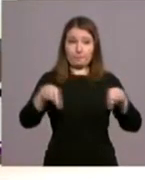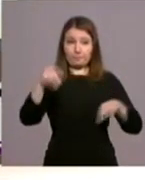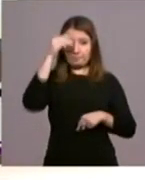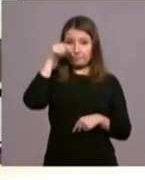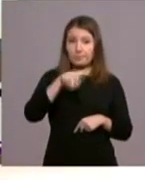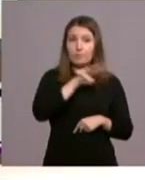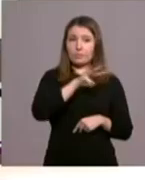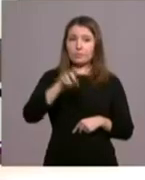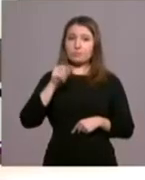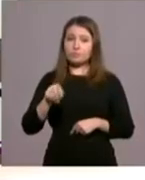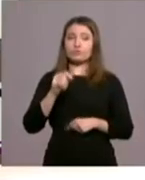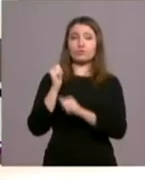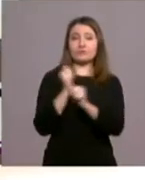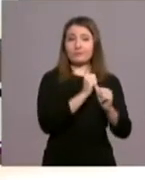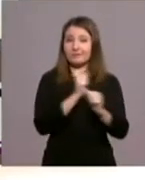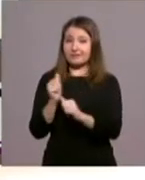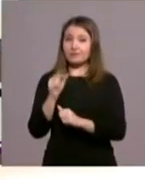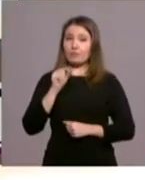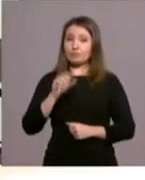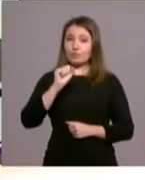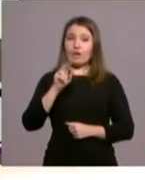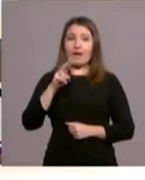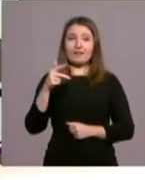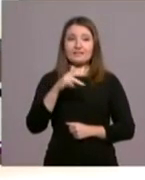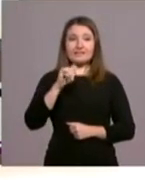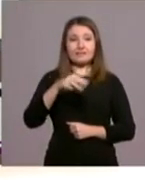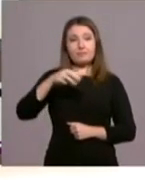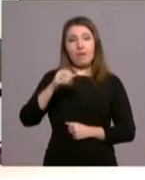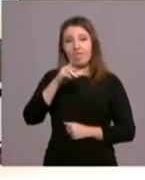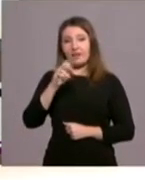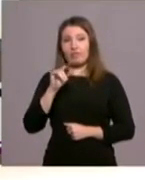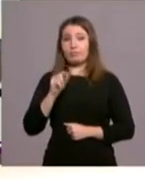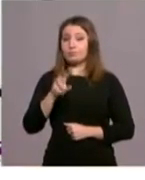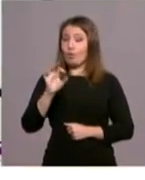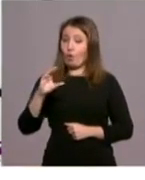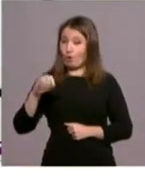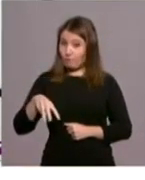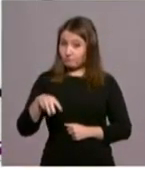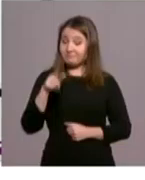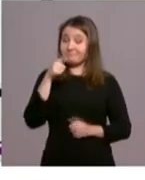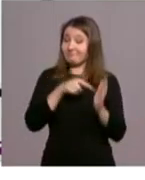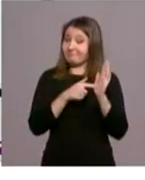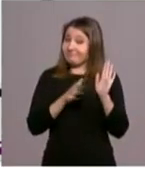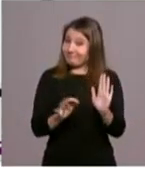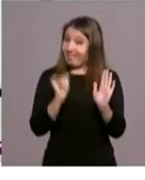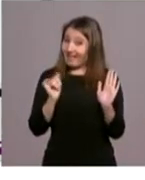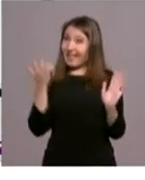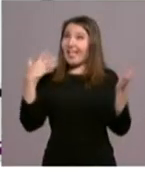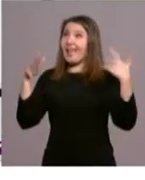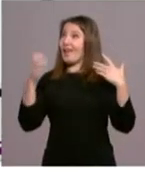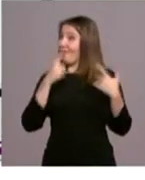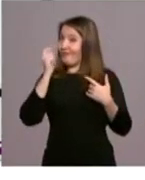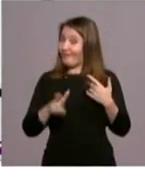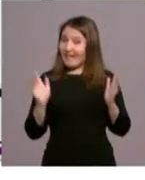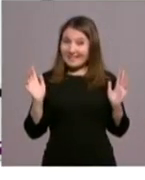www.semanasanta.archimadrid.com. ¿Con esto no hay excusa? Claro, está muy